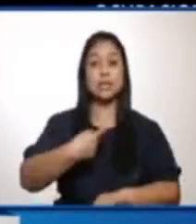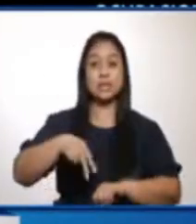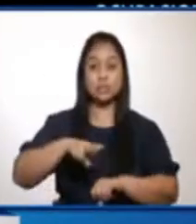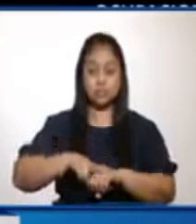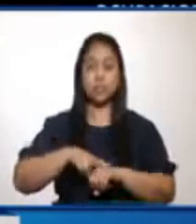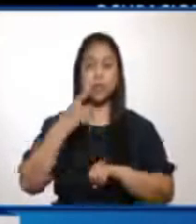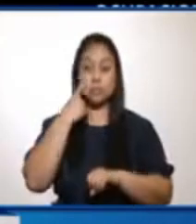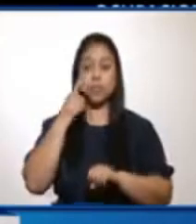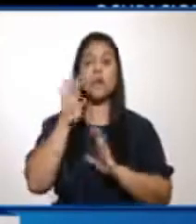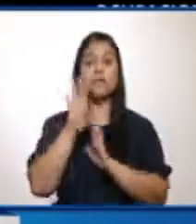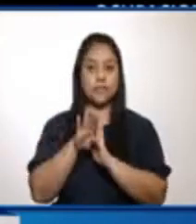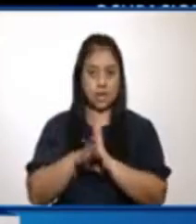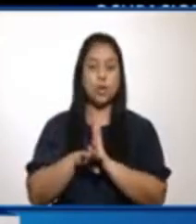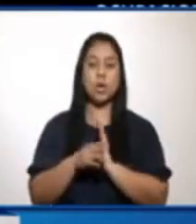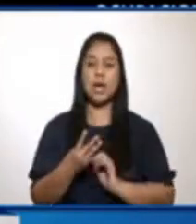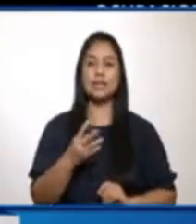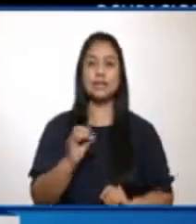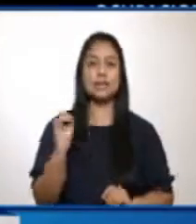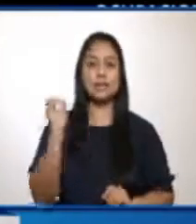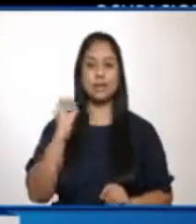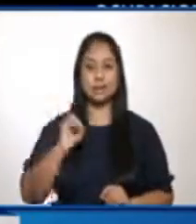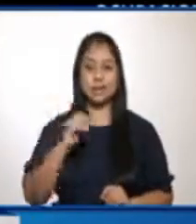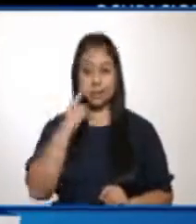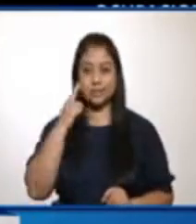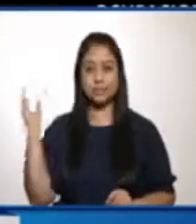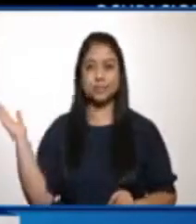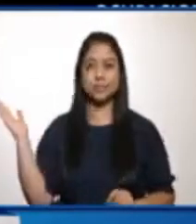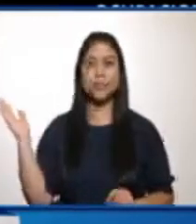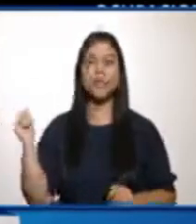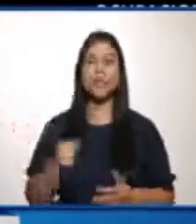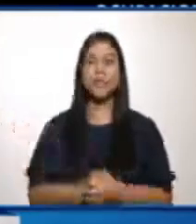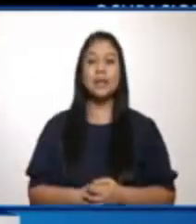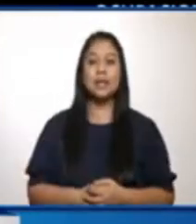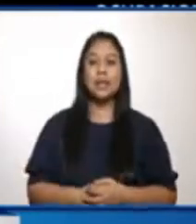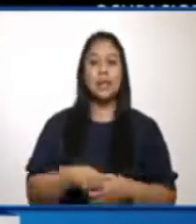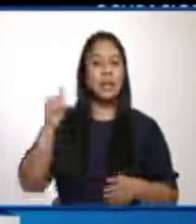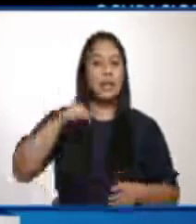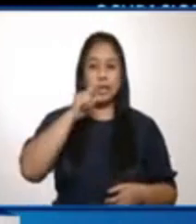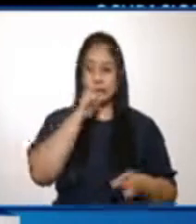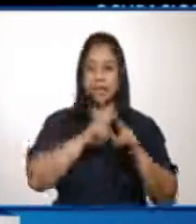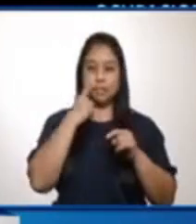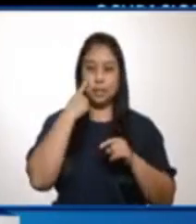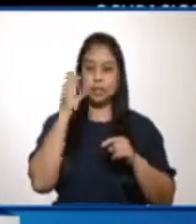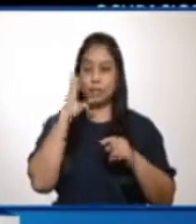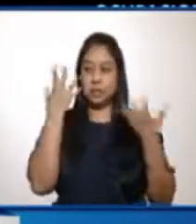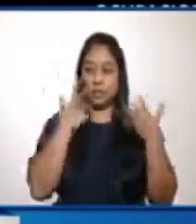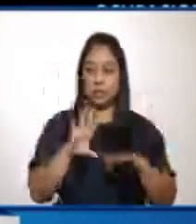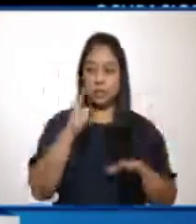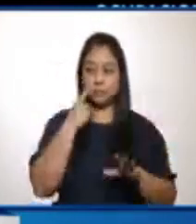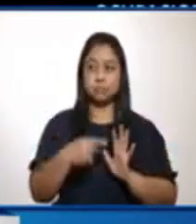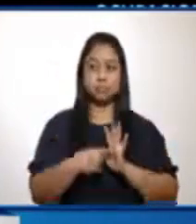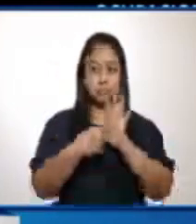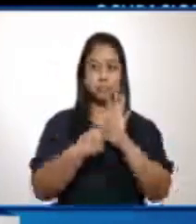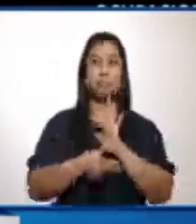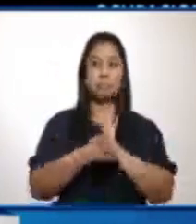la baja aquí al 30 por ciento de pacientes severos y esto porque estamos, como lo mencioné anteriormente, reflejando